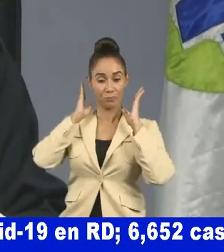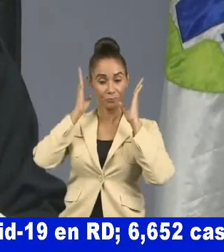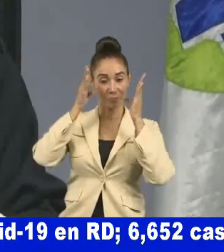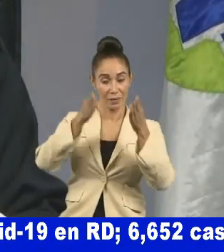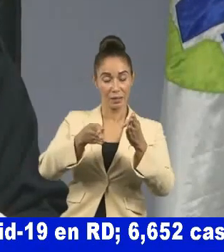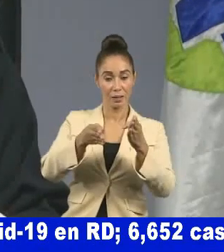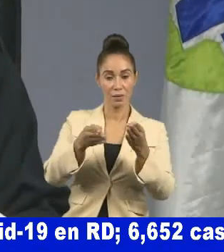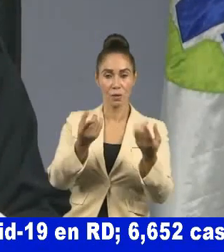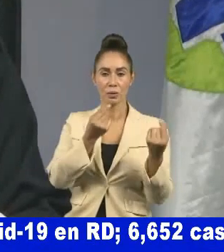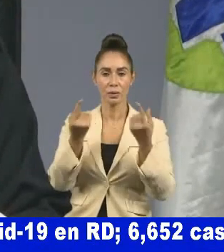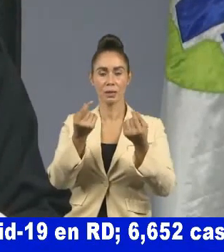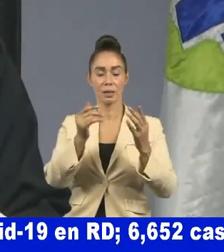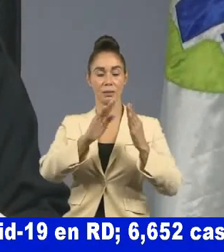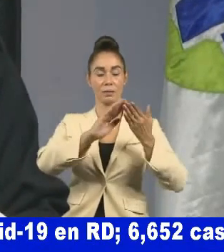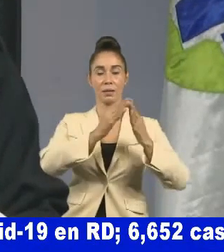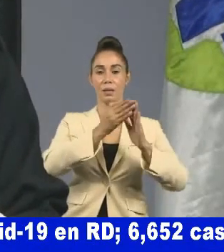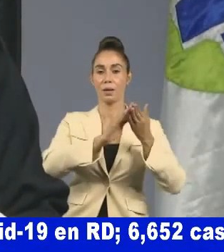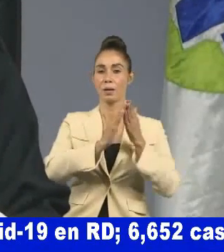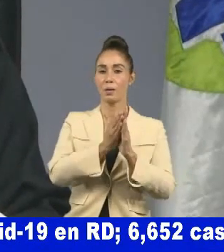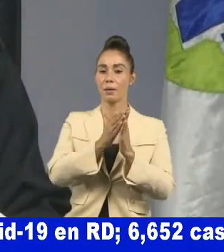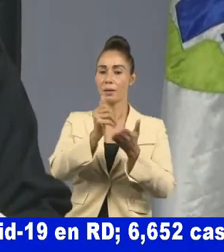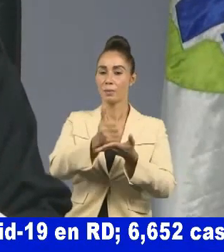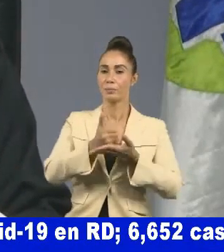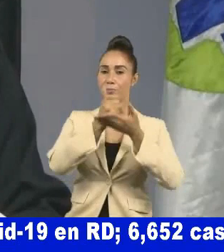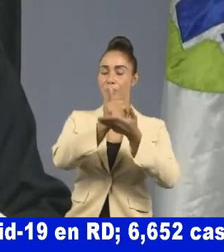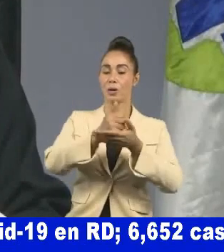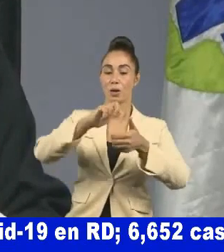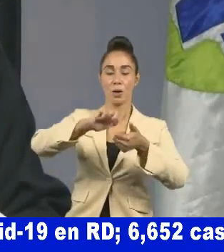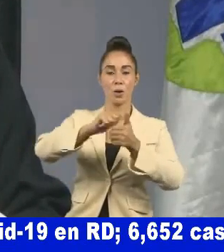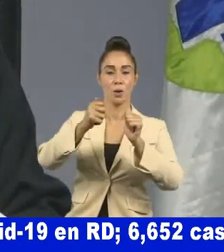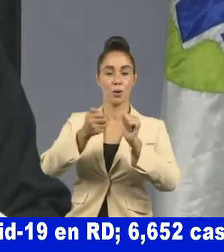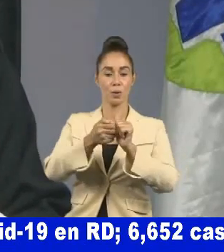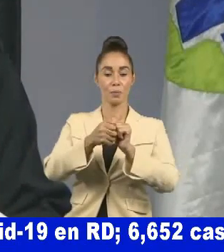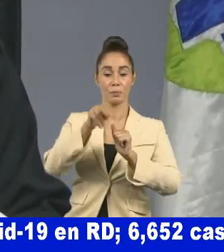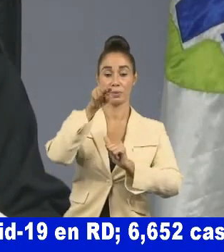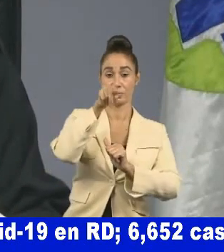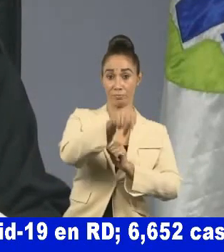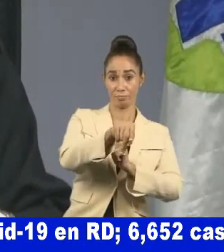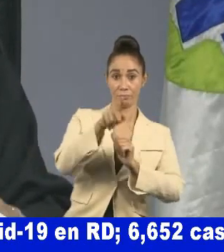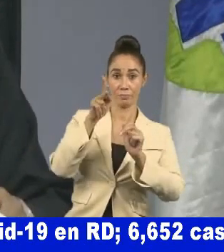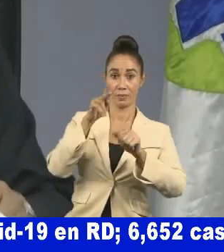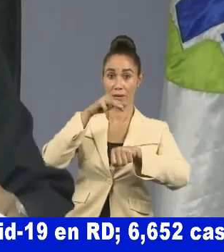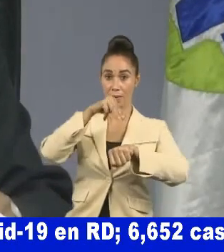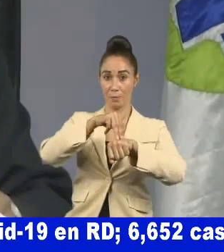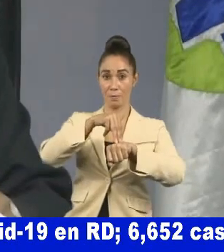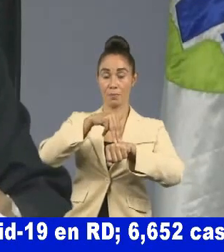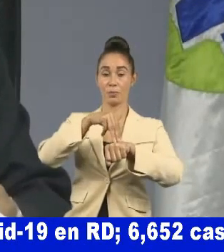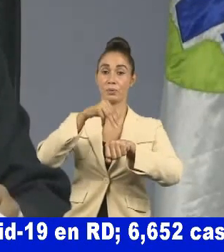de la comunidad en la resolución de los problemas de la provincia de Monte Plata.